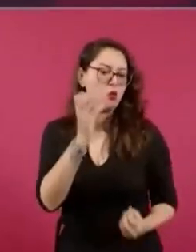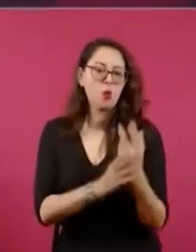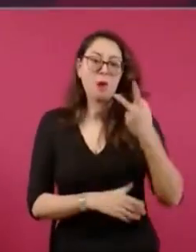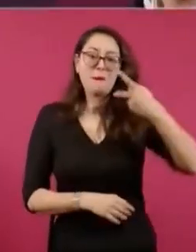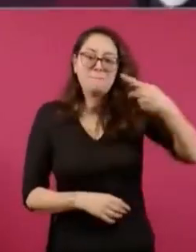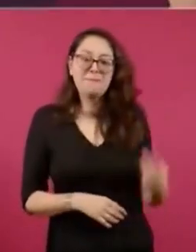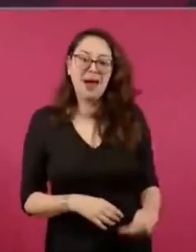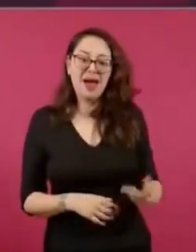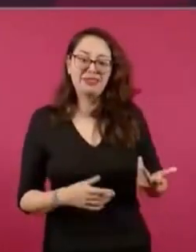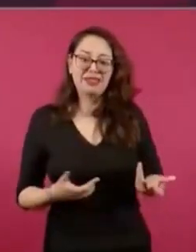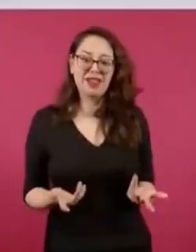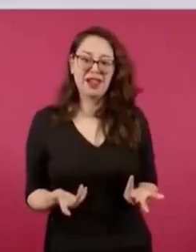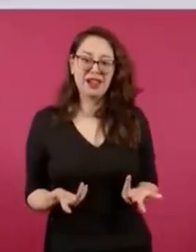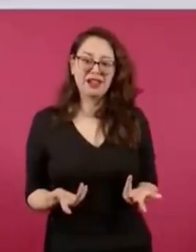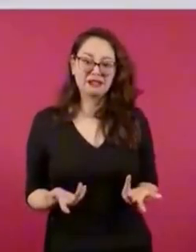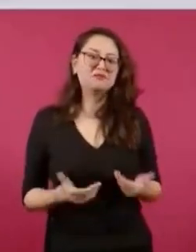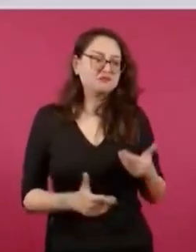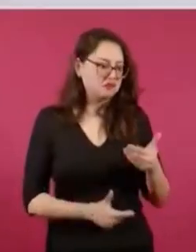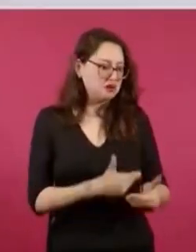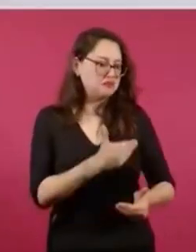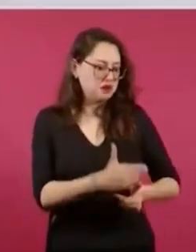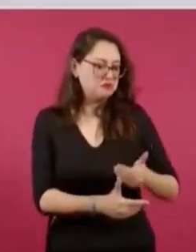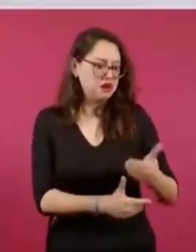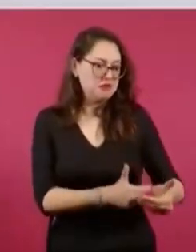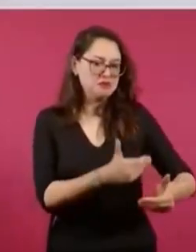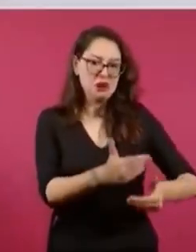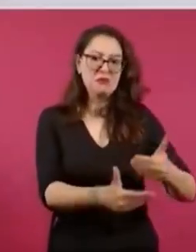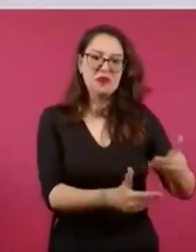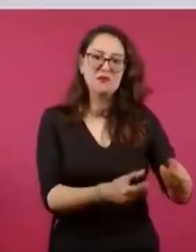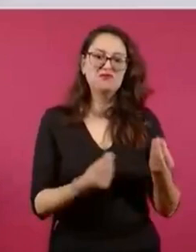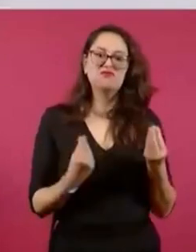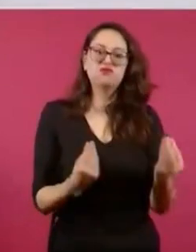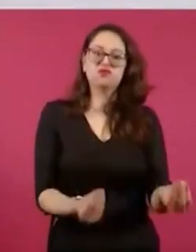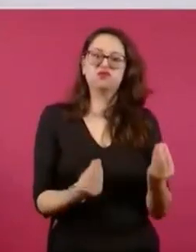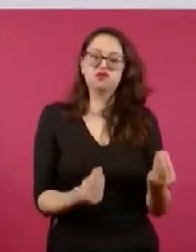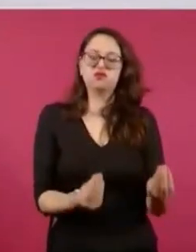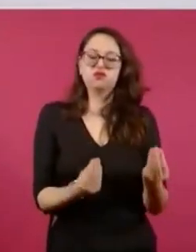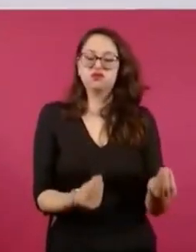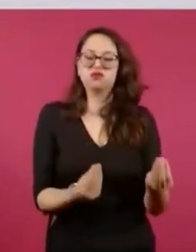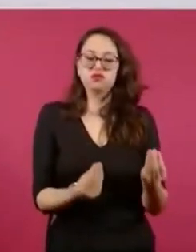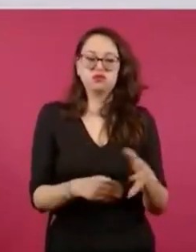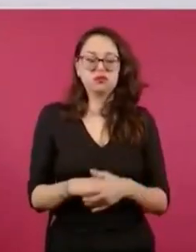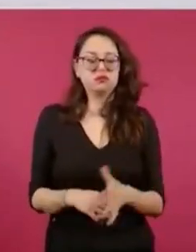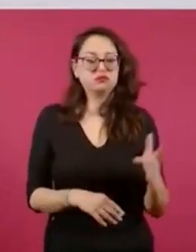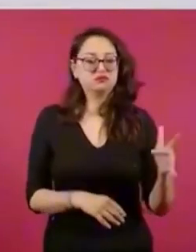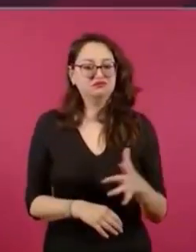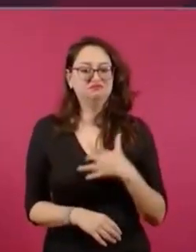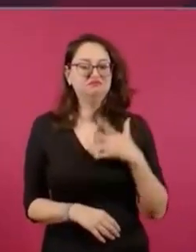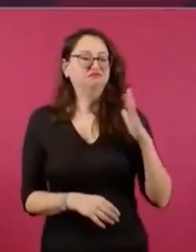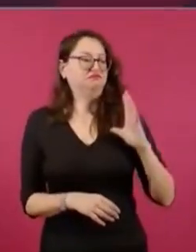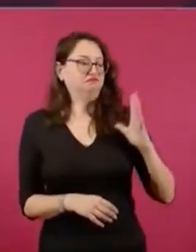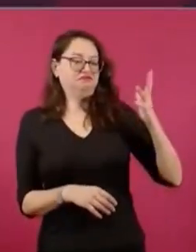Entonces, avanzó muchísimo, ayer hablaba de que es un timbre de orgullo